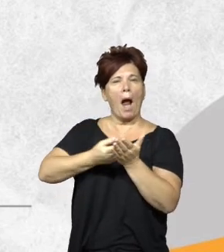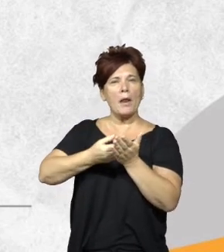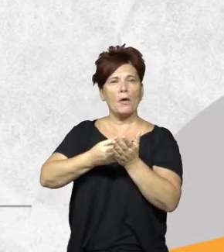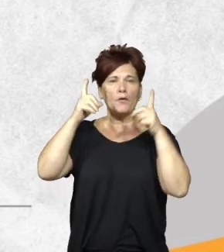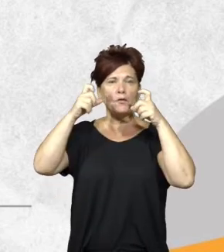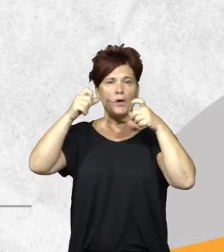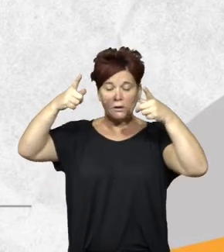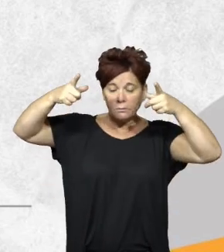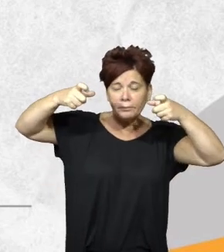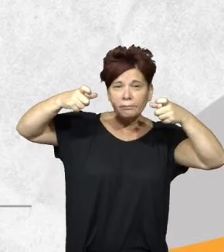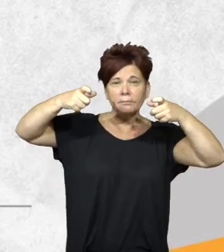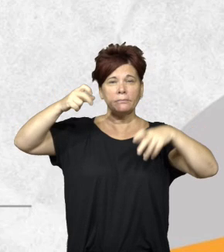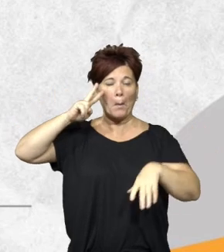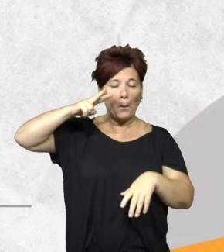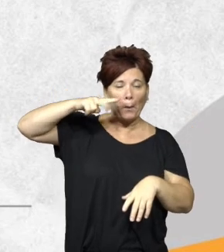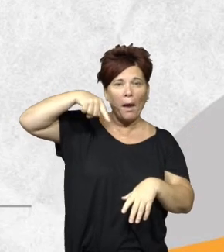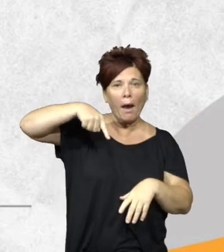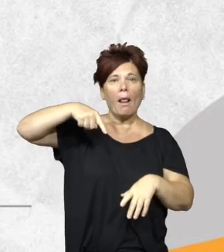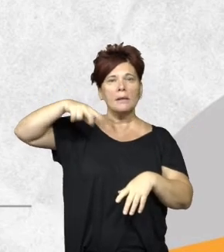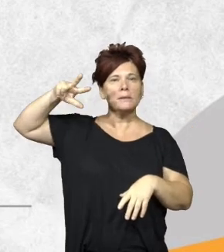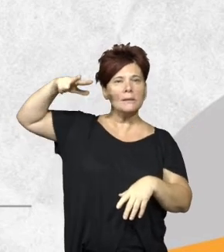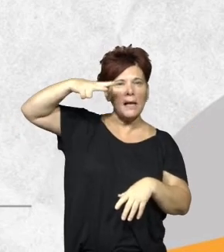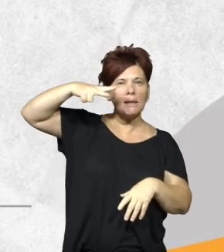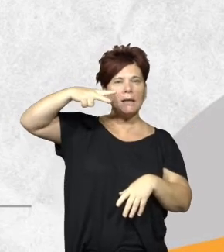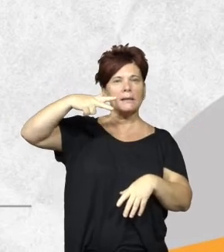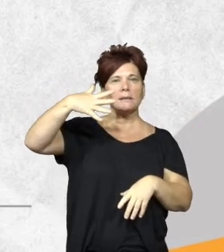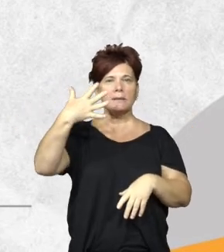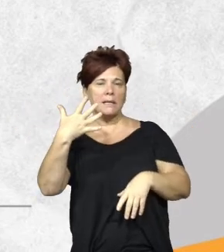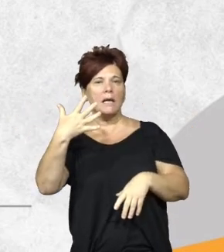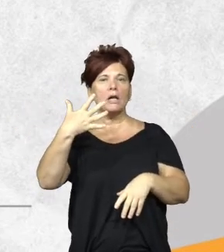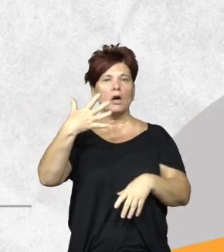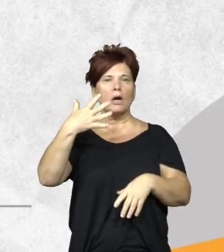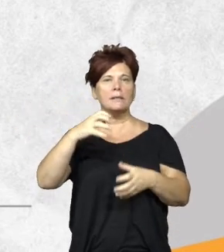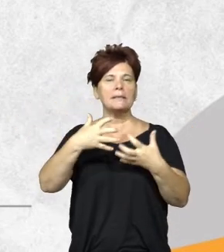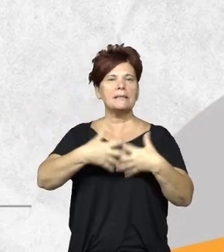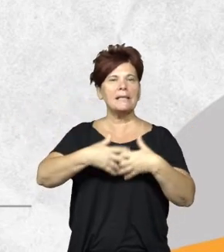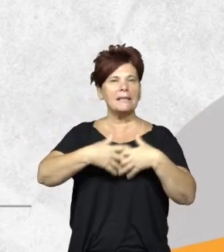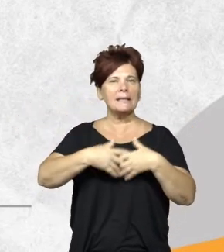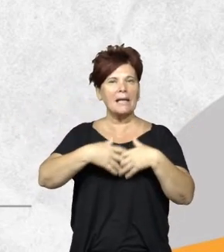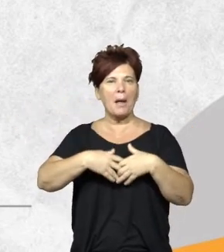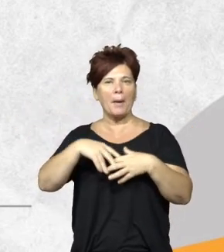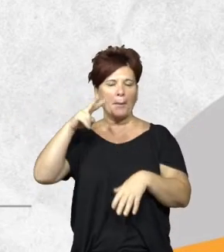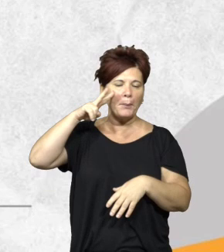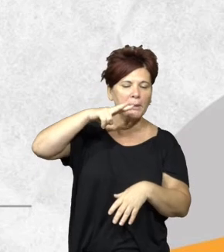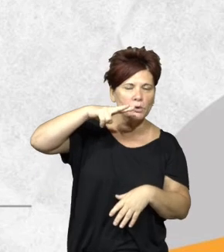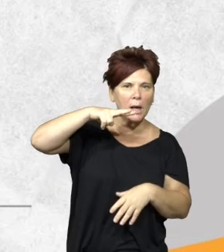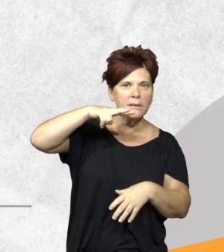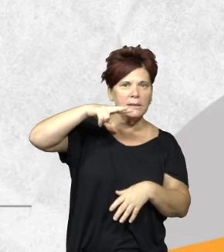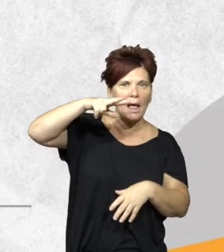satelitales las imágenes que proveen los satélites Sentinel-5 y el sistema de Sentinel-Hab que son los visualizadores